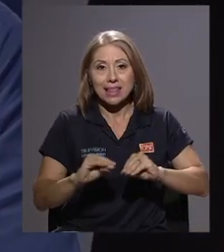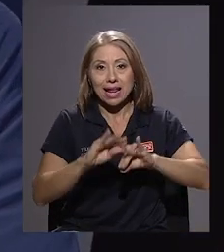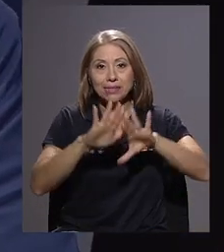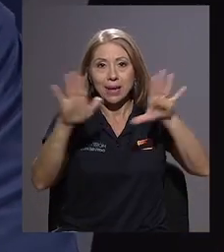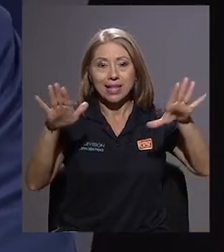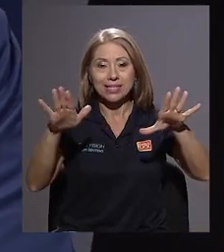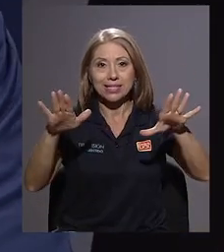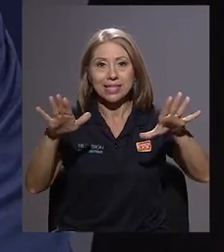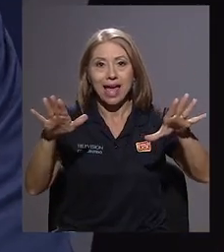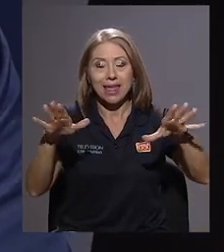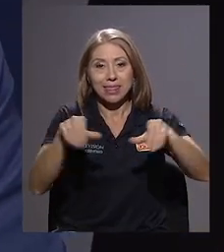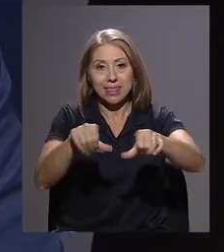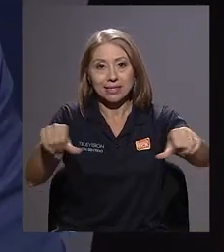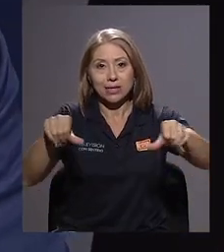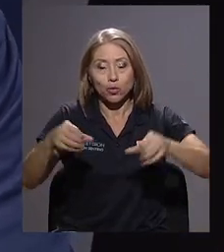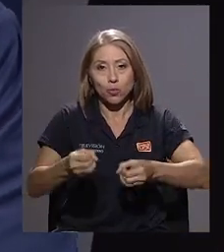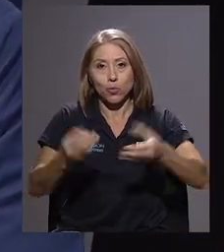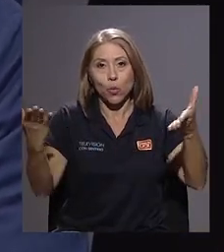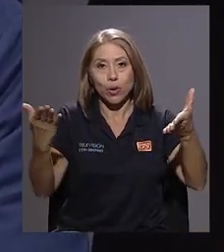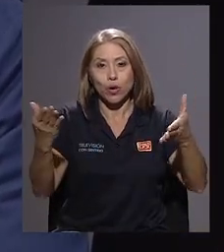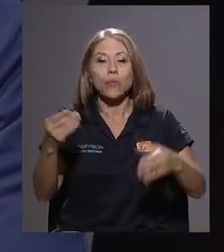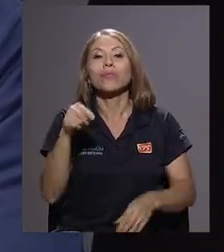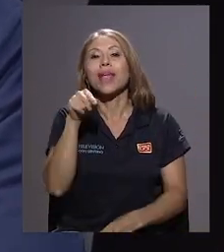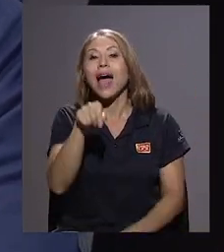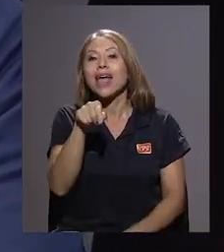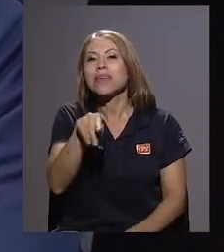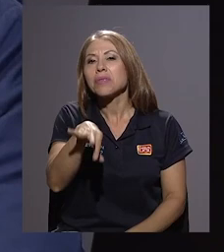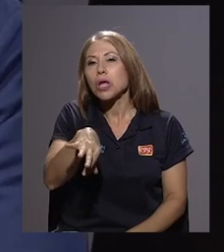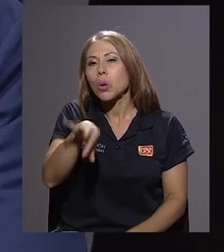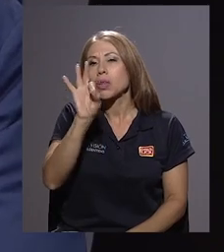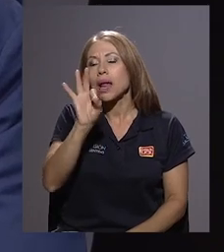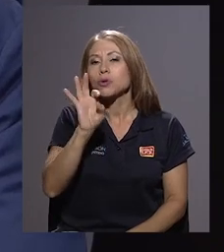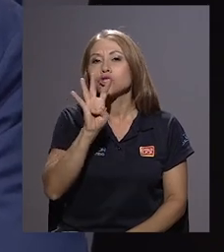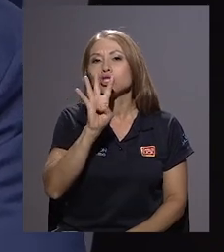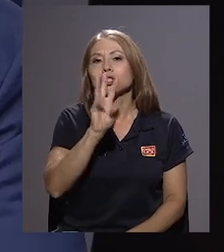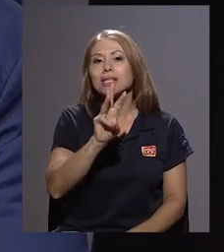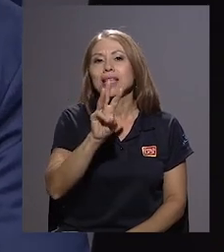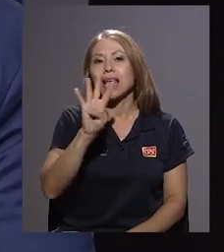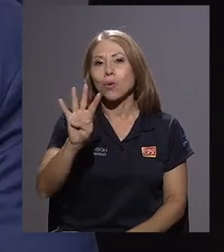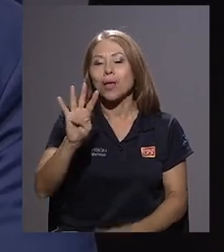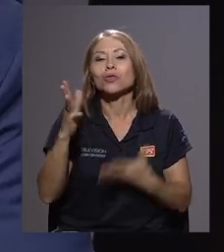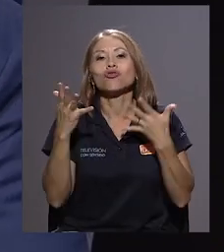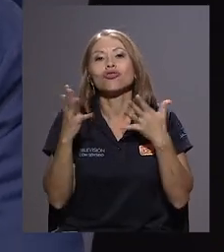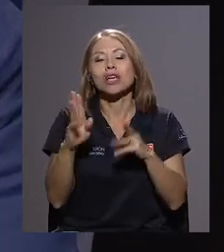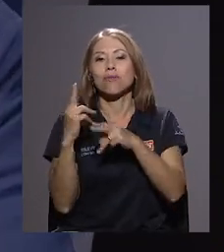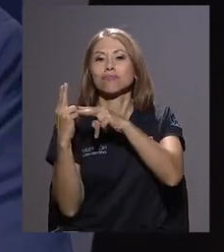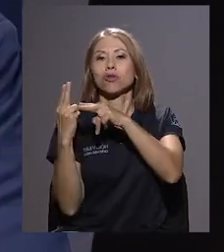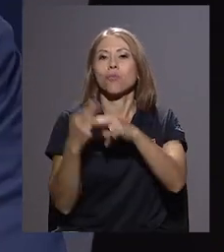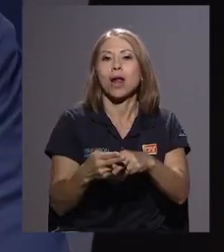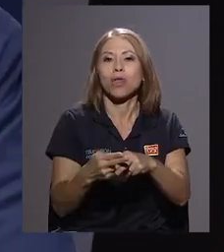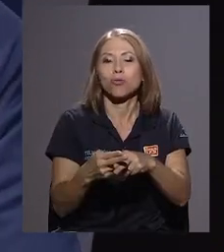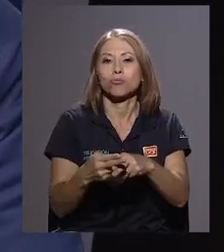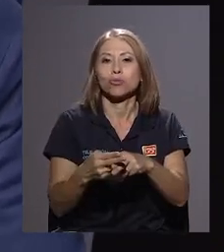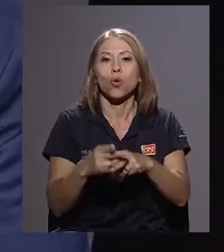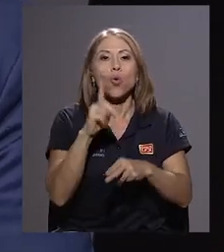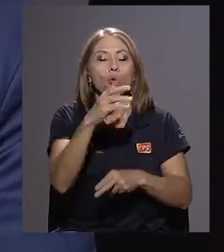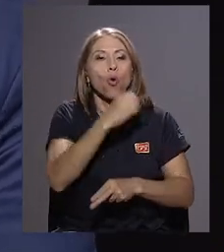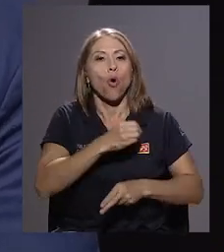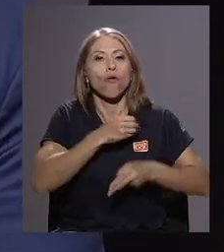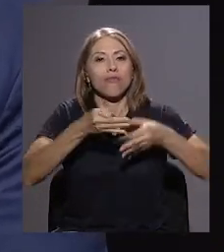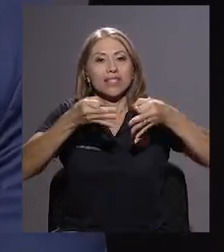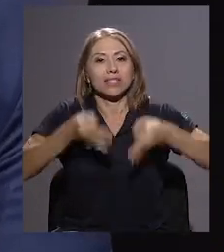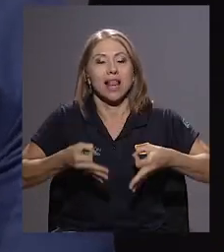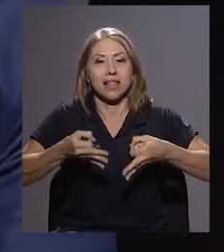encontramos básicamente que 60, 64 de ellas tienen ya nombrado el oficial de acceso a la información. Un